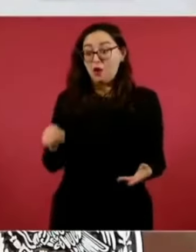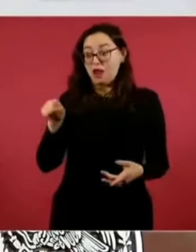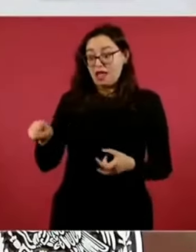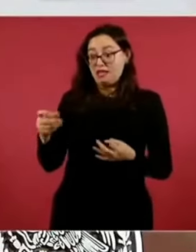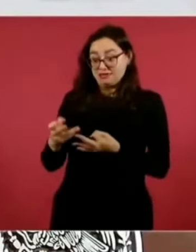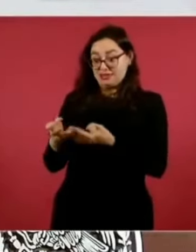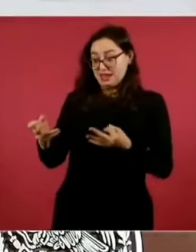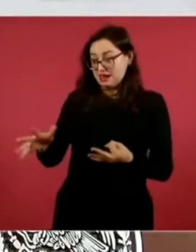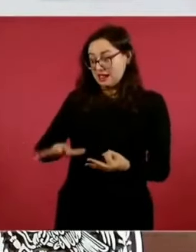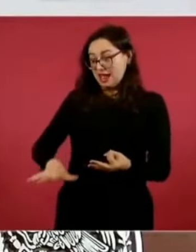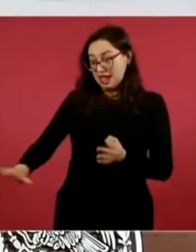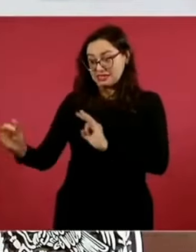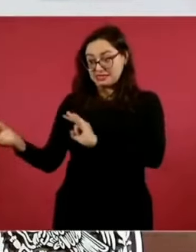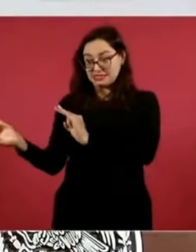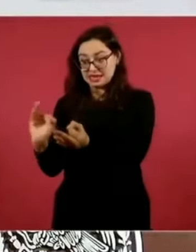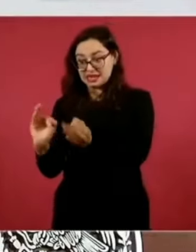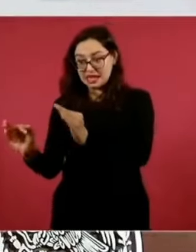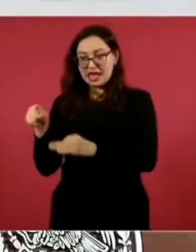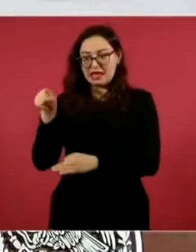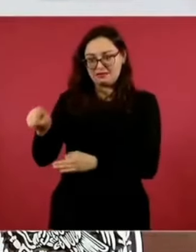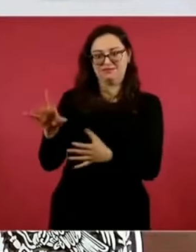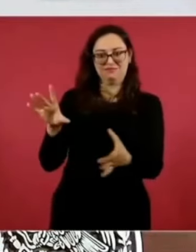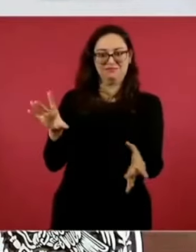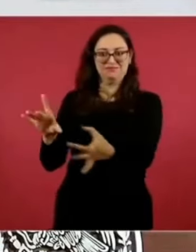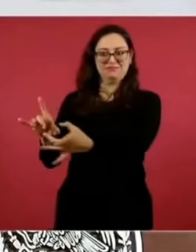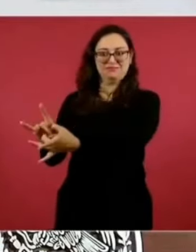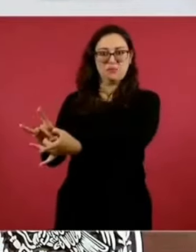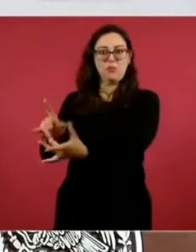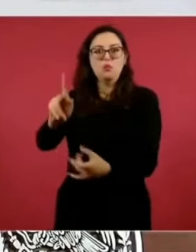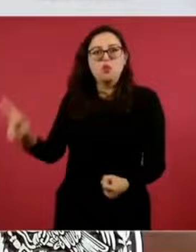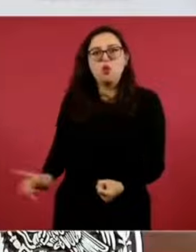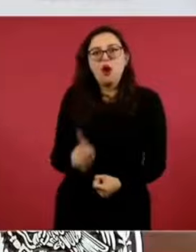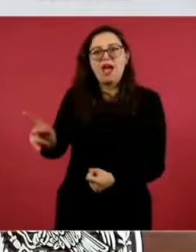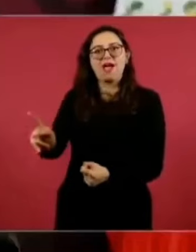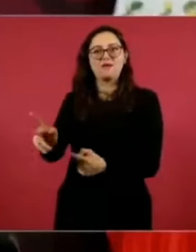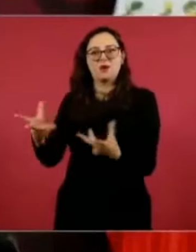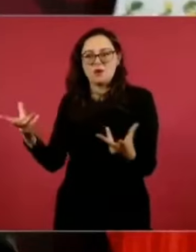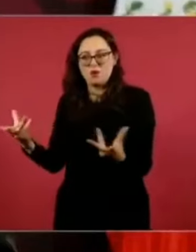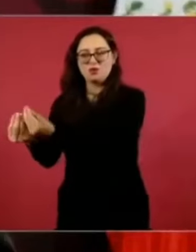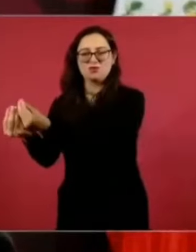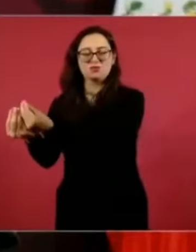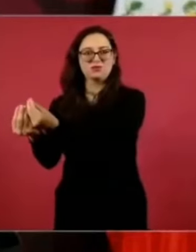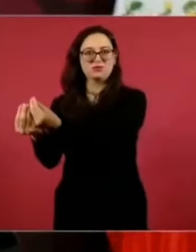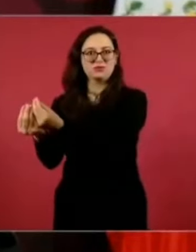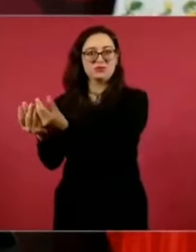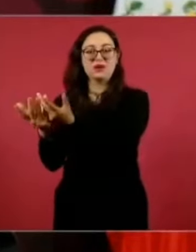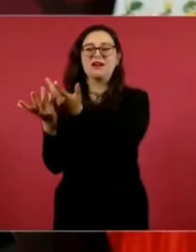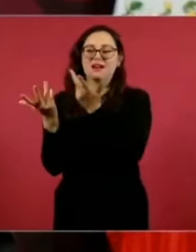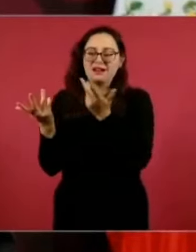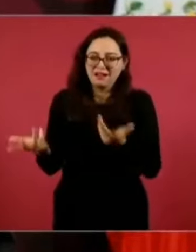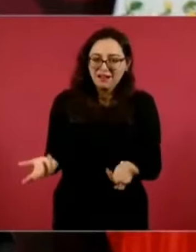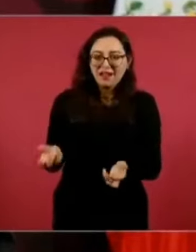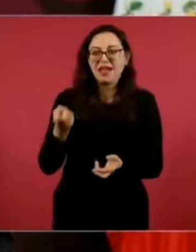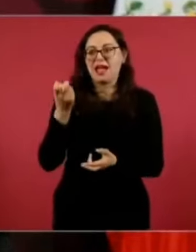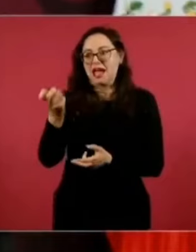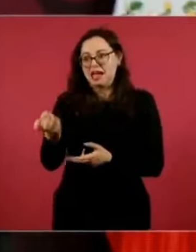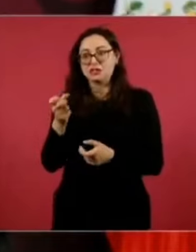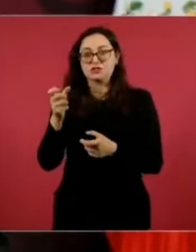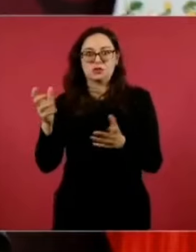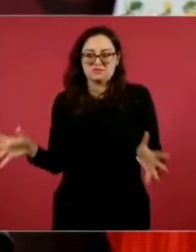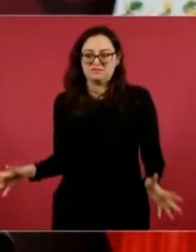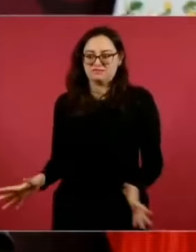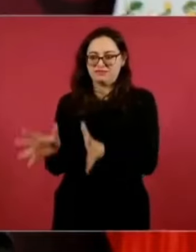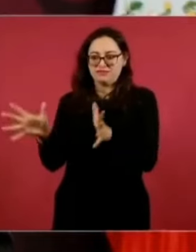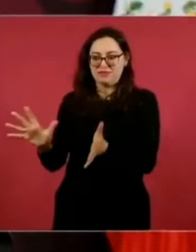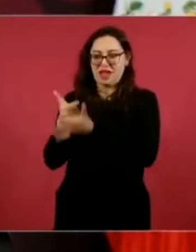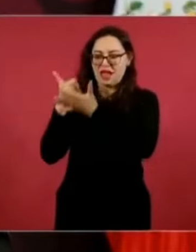acceso, y esto se va a complementar con obras de movilidad o de